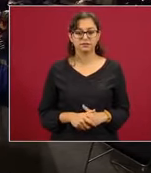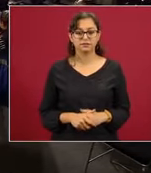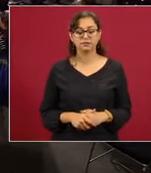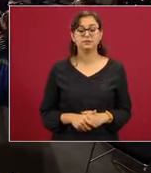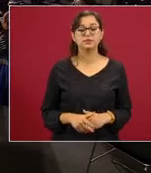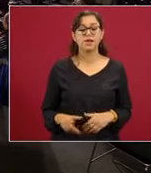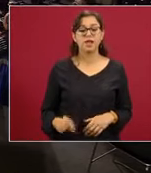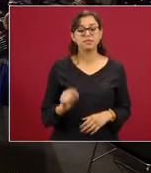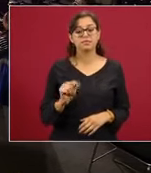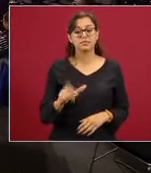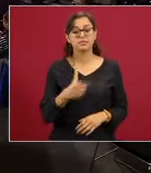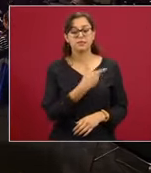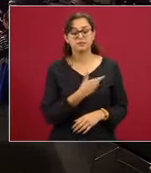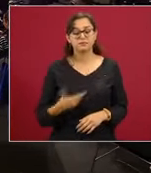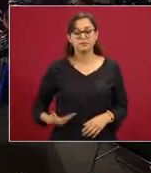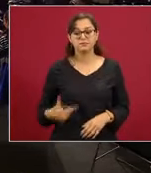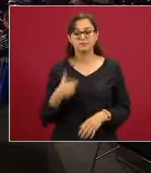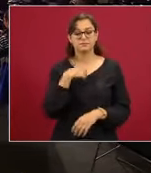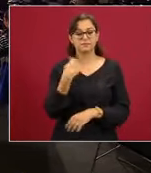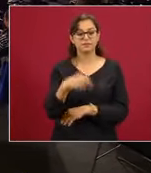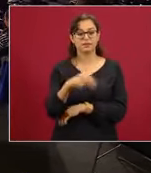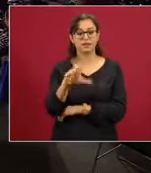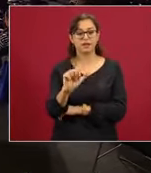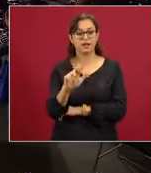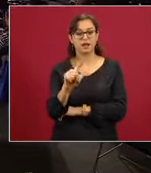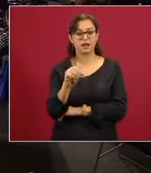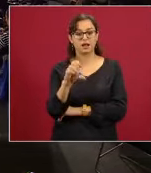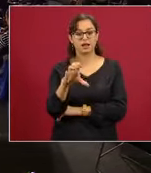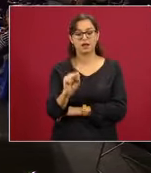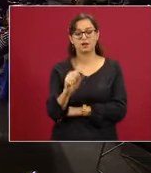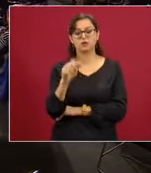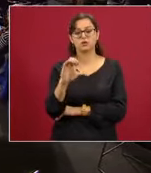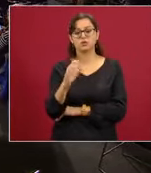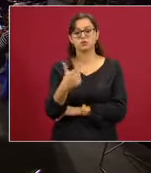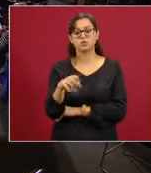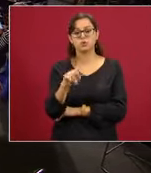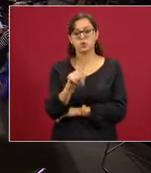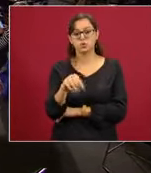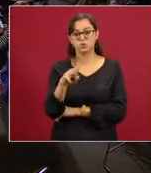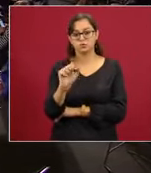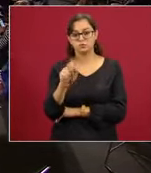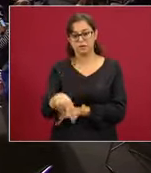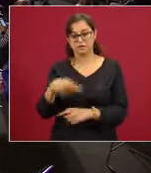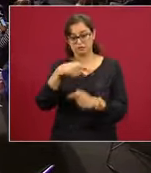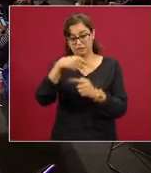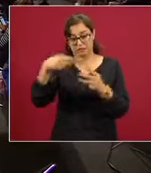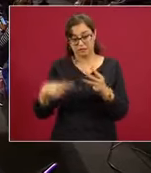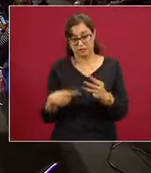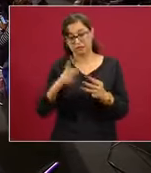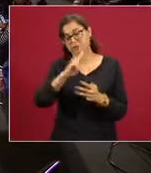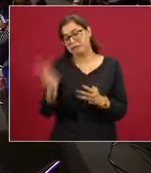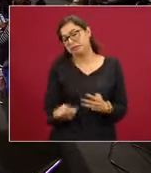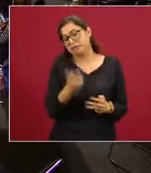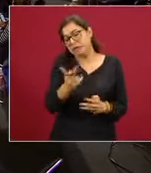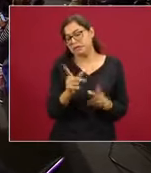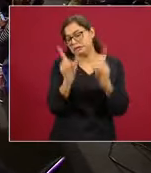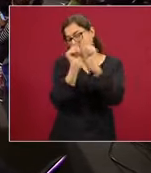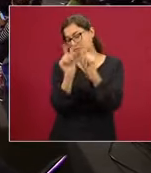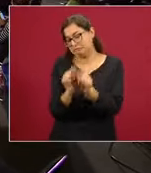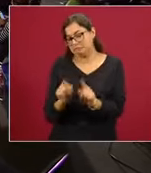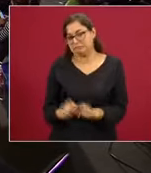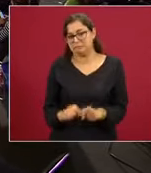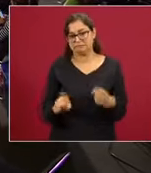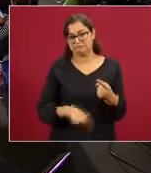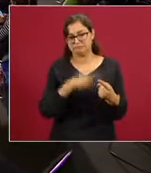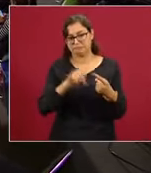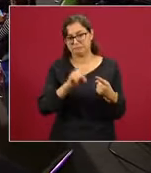¿Qué tal, presidente? ¿Cómo está Carlos Guzmán de ABA? Noticias. Tres preguntas rápidas, a ver si se puede. La primera, aprochando que está usted en el